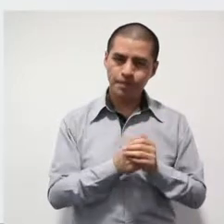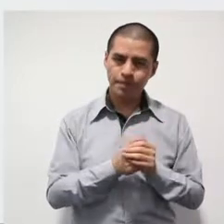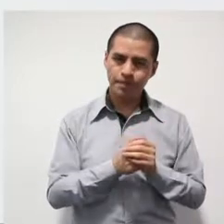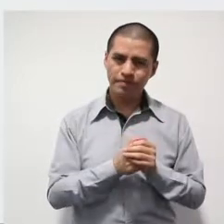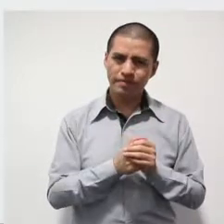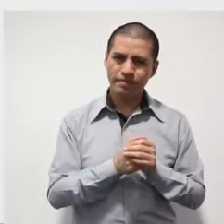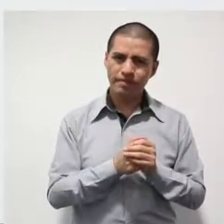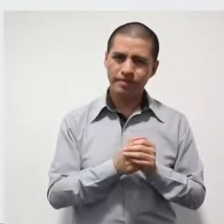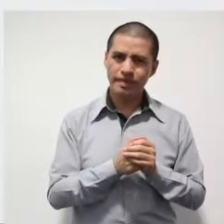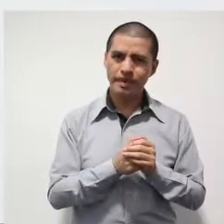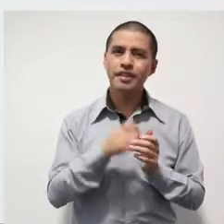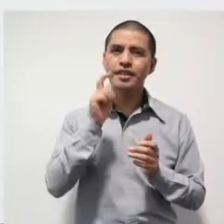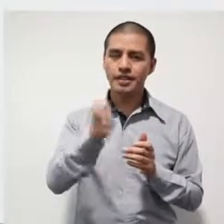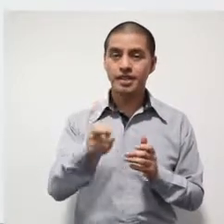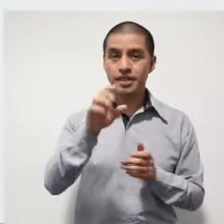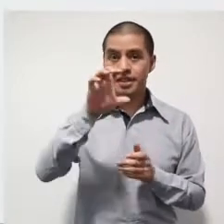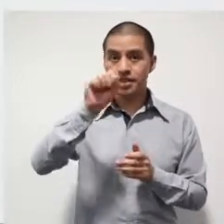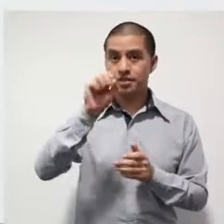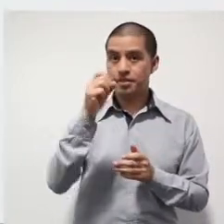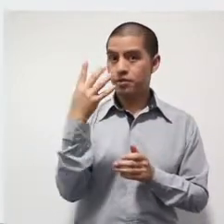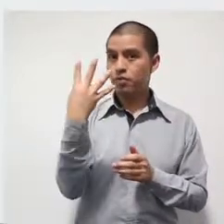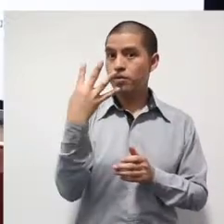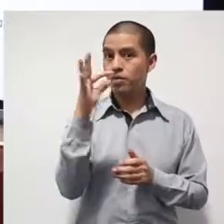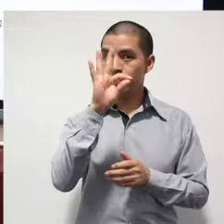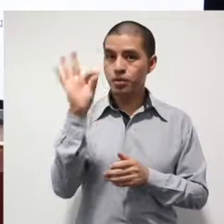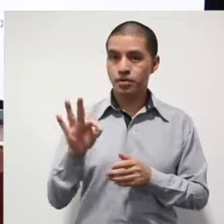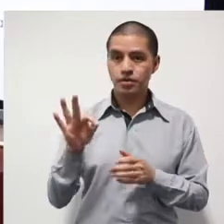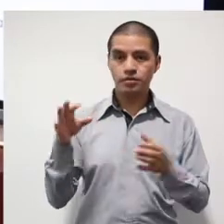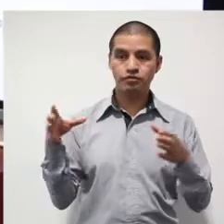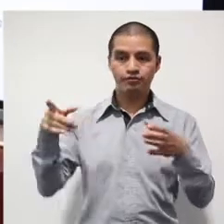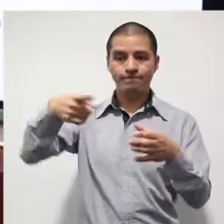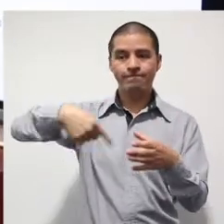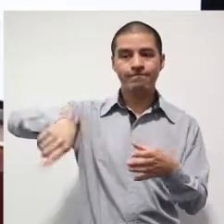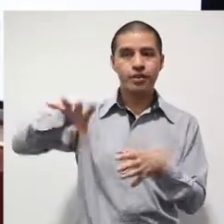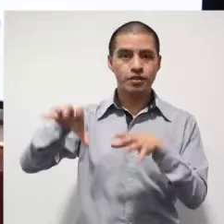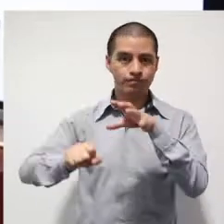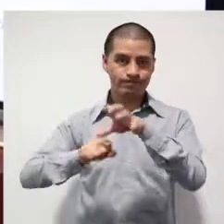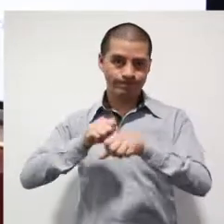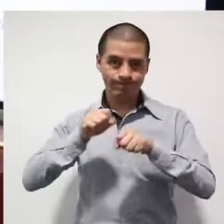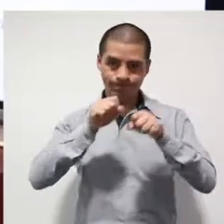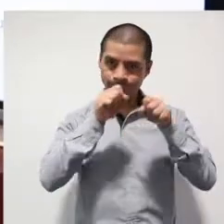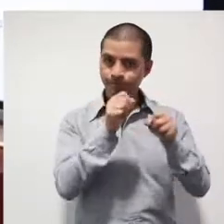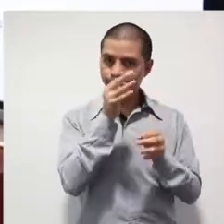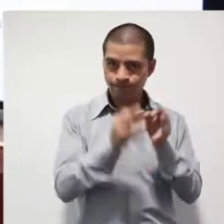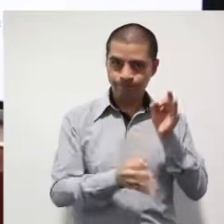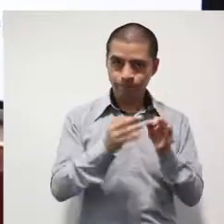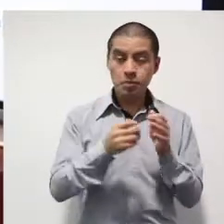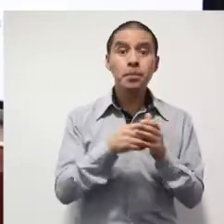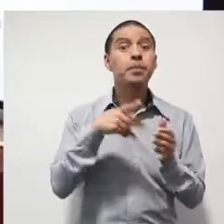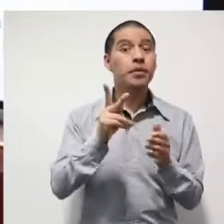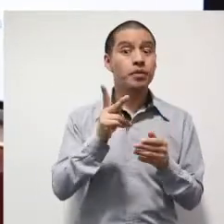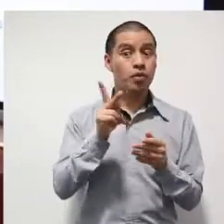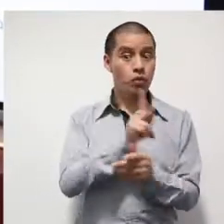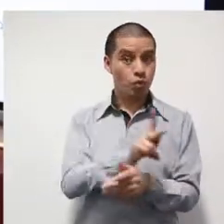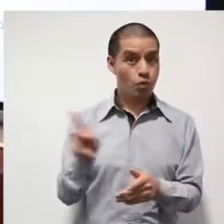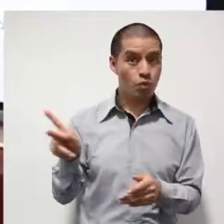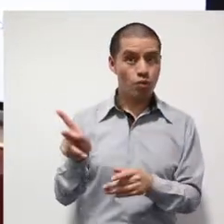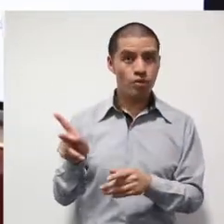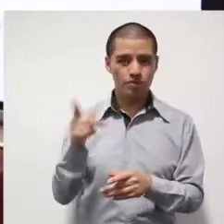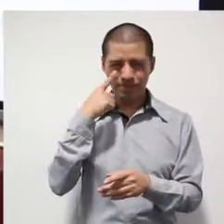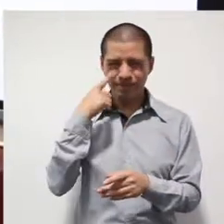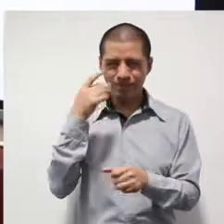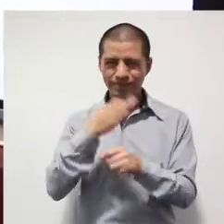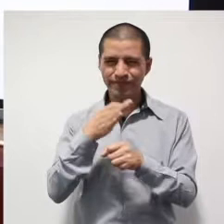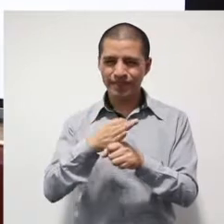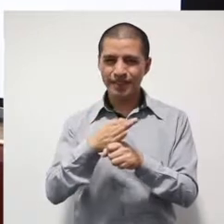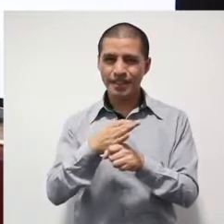Obviamente estás hablando del 64%, pero esto no quiere decir que todas estas personas, fíjate lo que